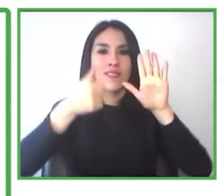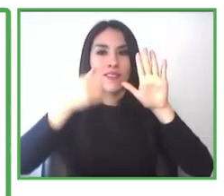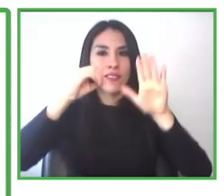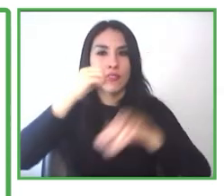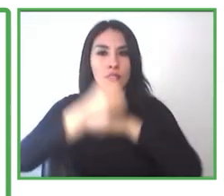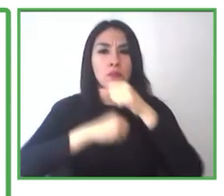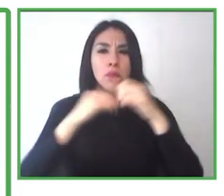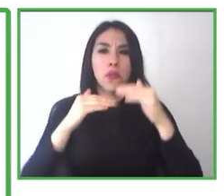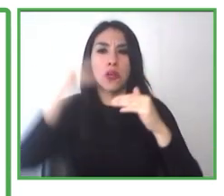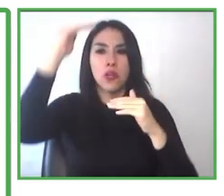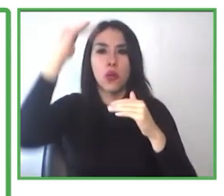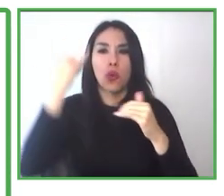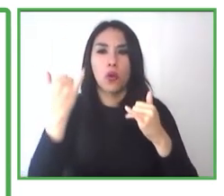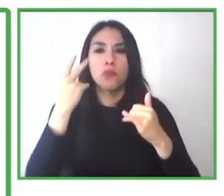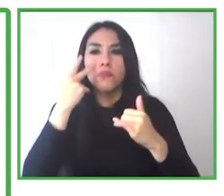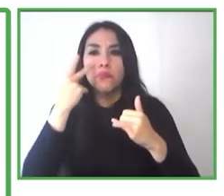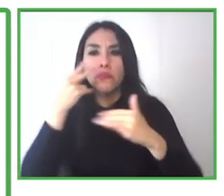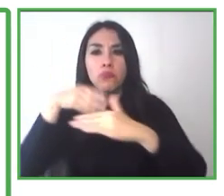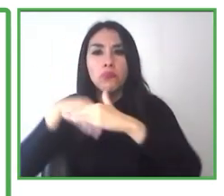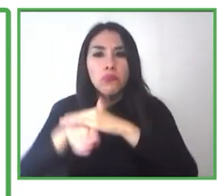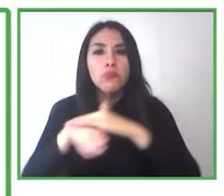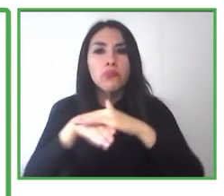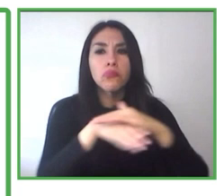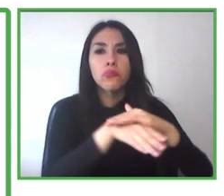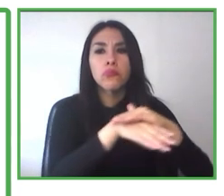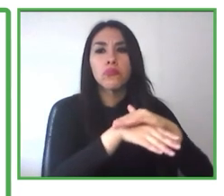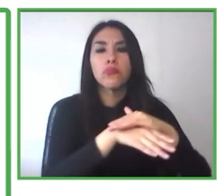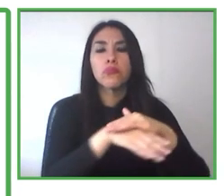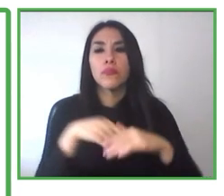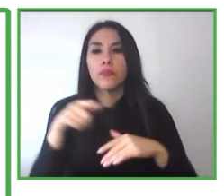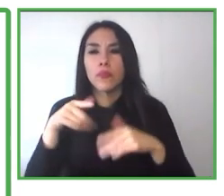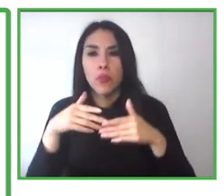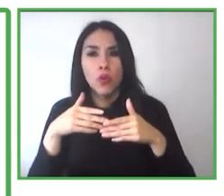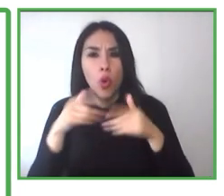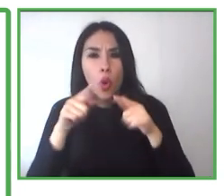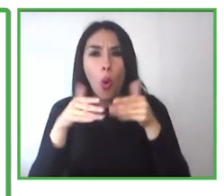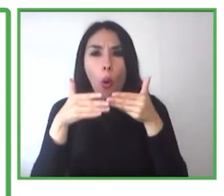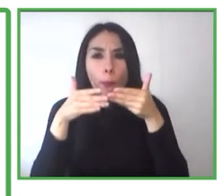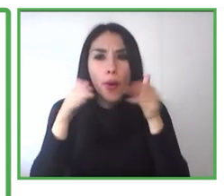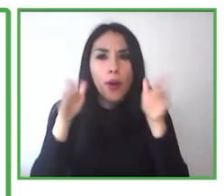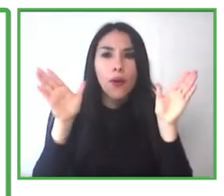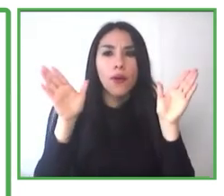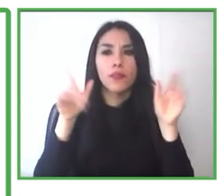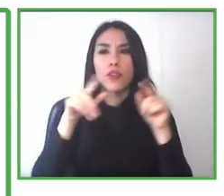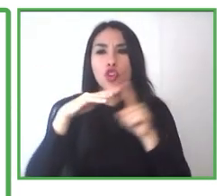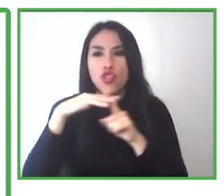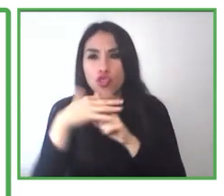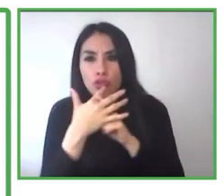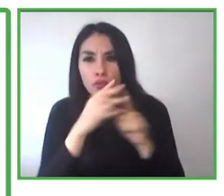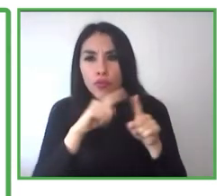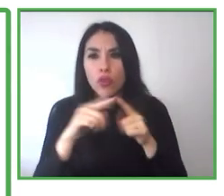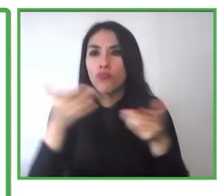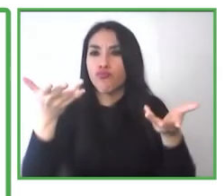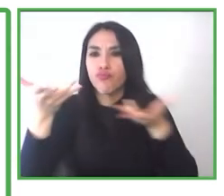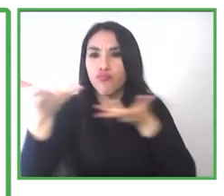Pero también las empresas encuentran un apoyo en nosotros para poder gestionar la diversidad al interior de su organización,